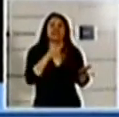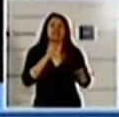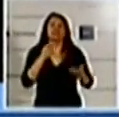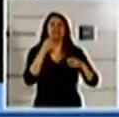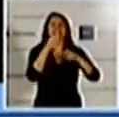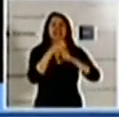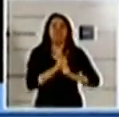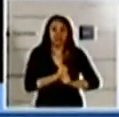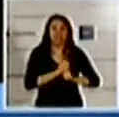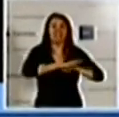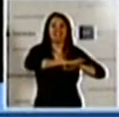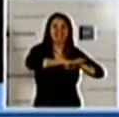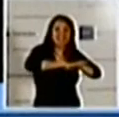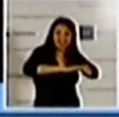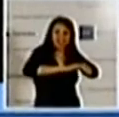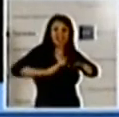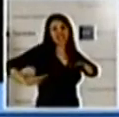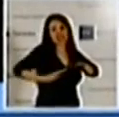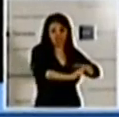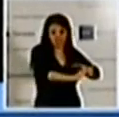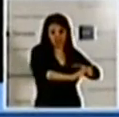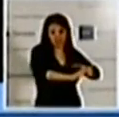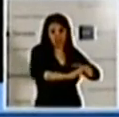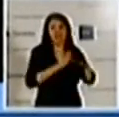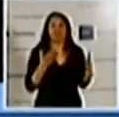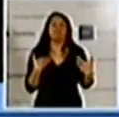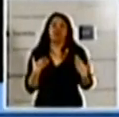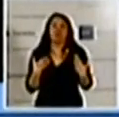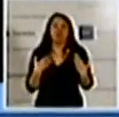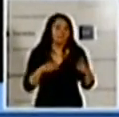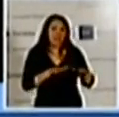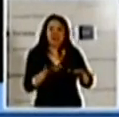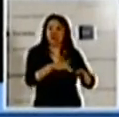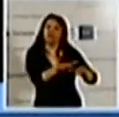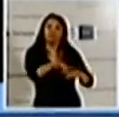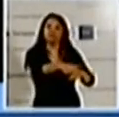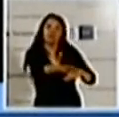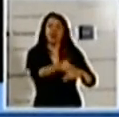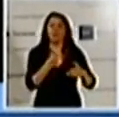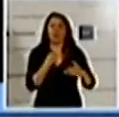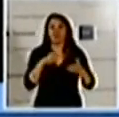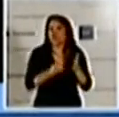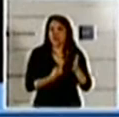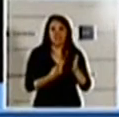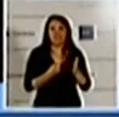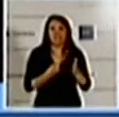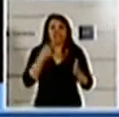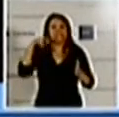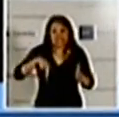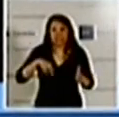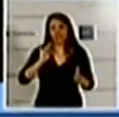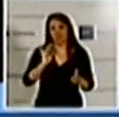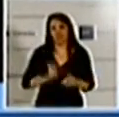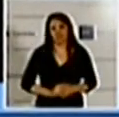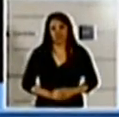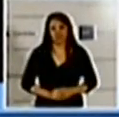para poder movilizarnos todas las personas por la ciudad sin ningún tipo de dificultad. Creemos